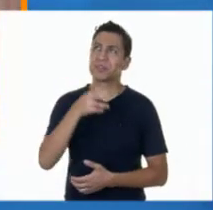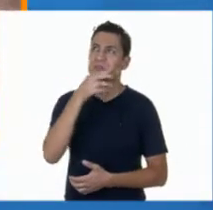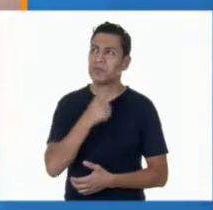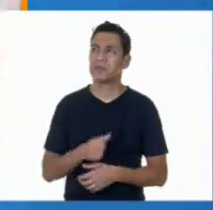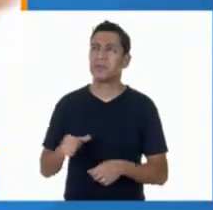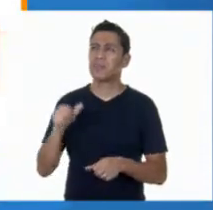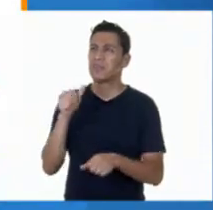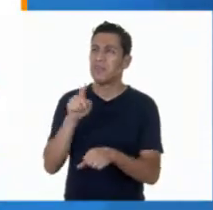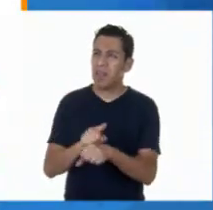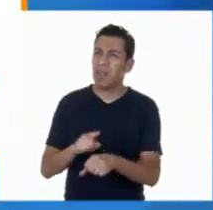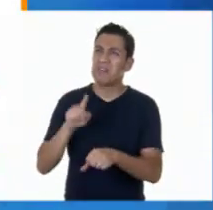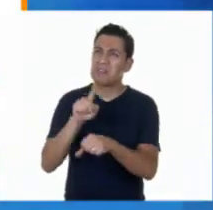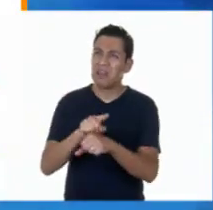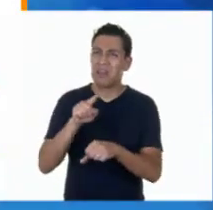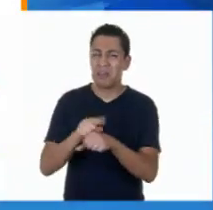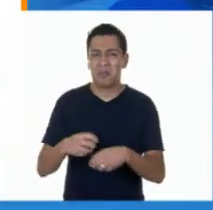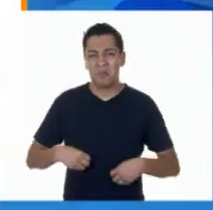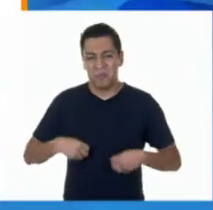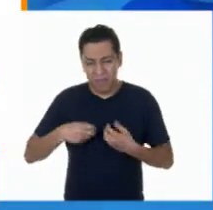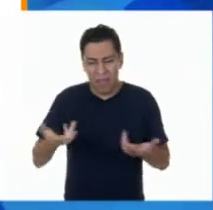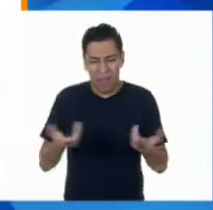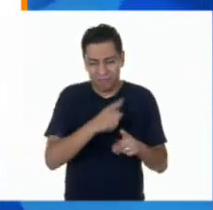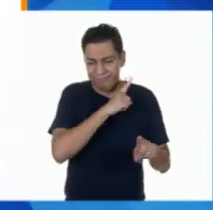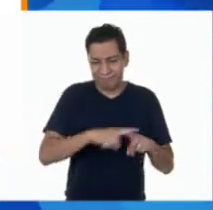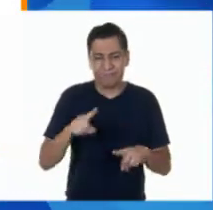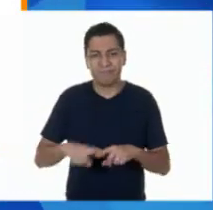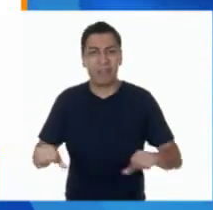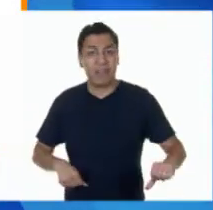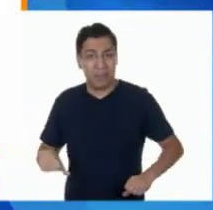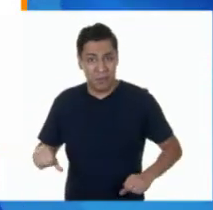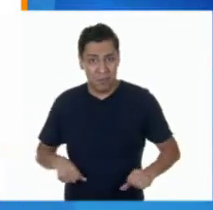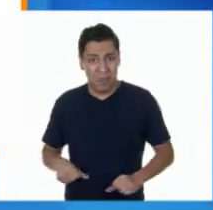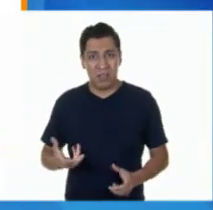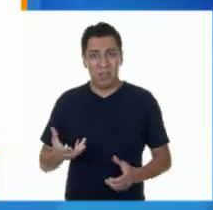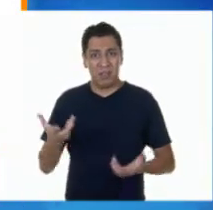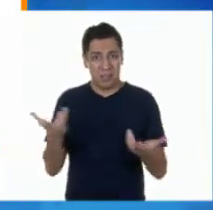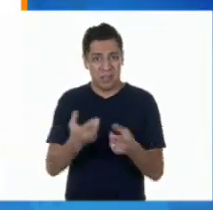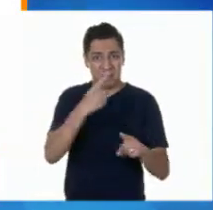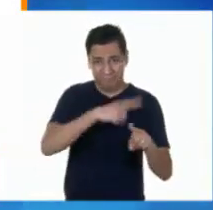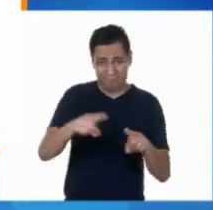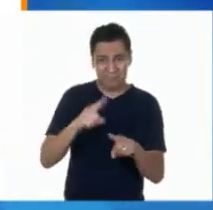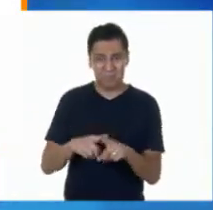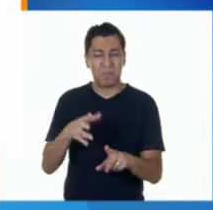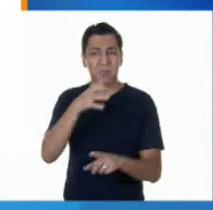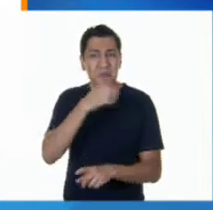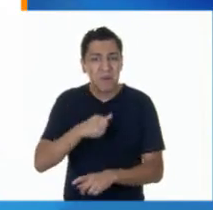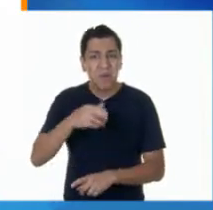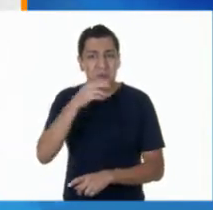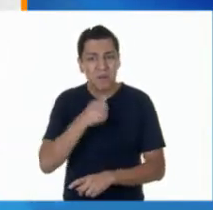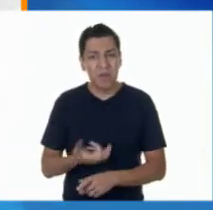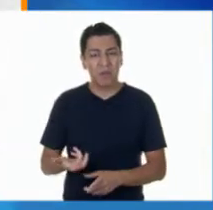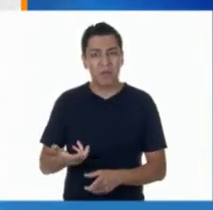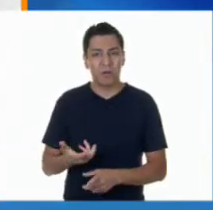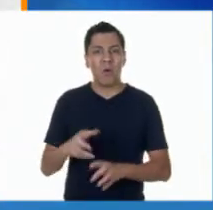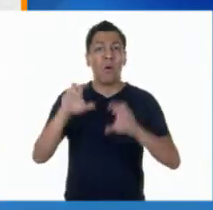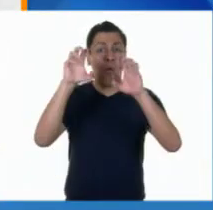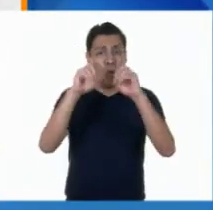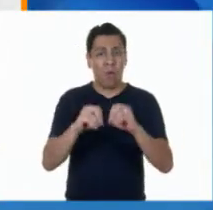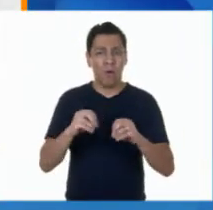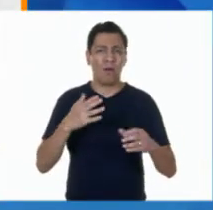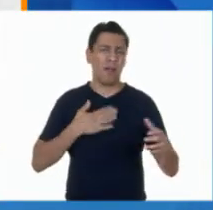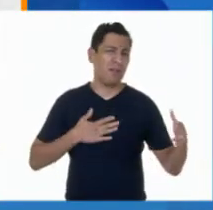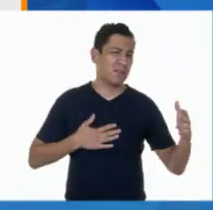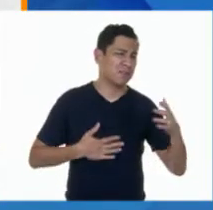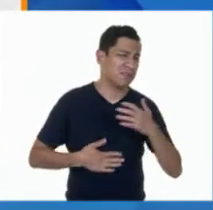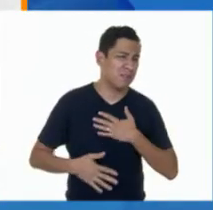deberes diarios, perdemos el interés o placer en actividades que antes nos resultaban agradables. Tenemos sensación de